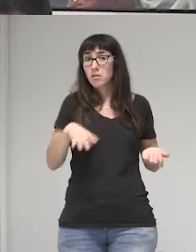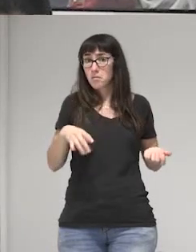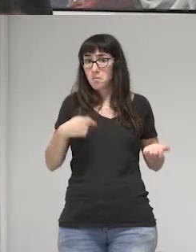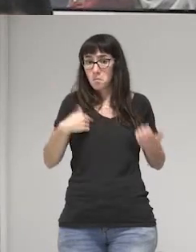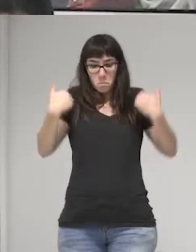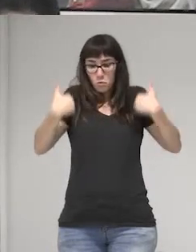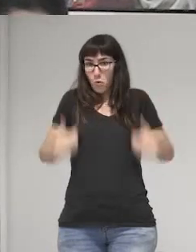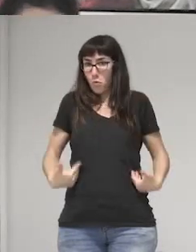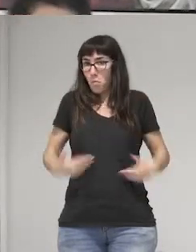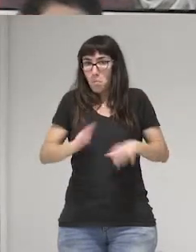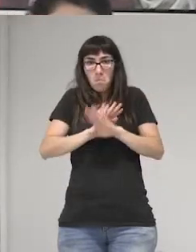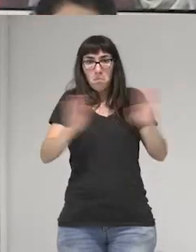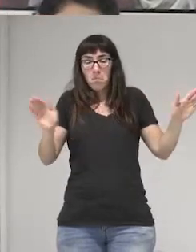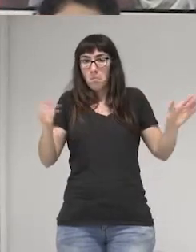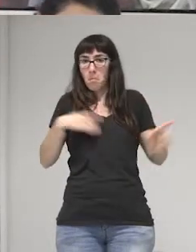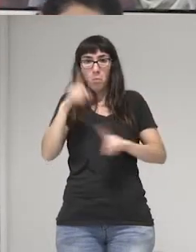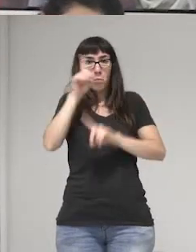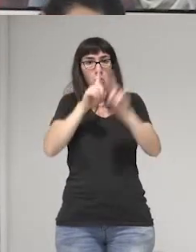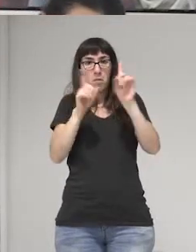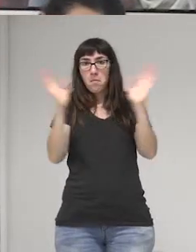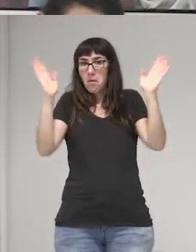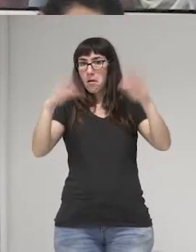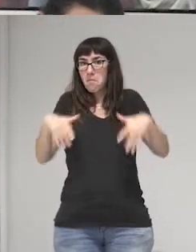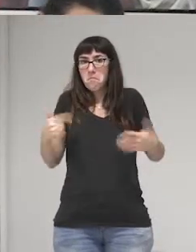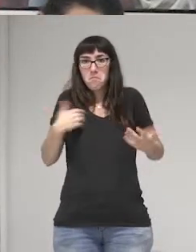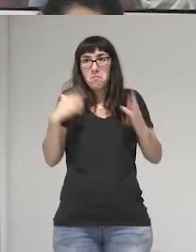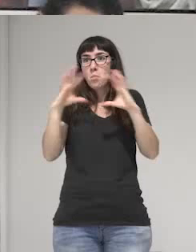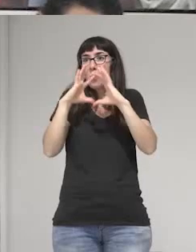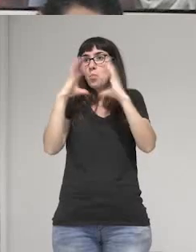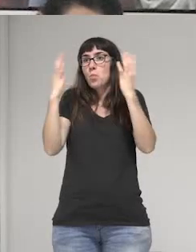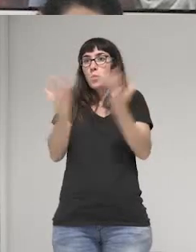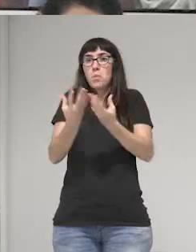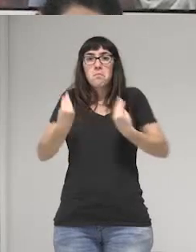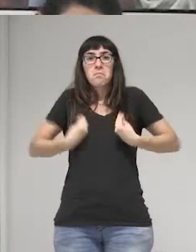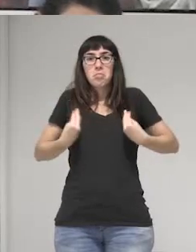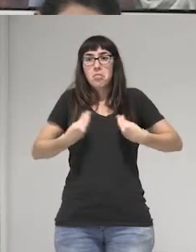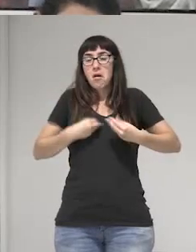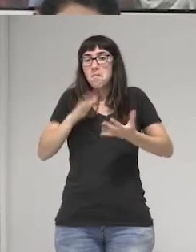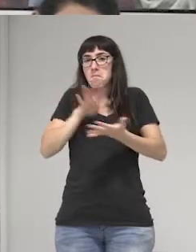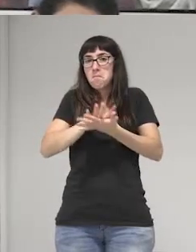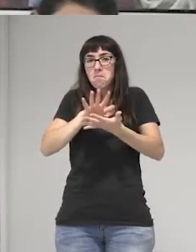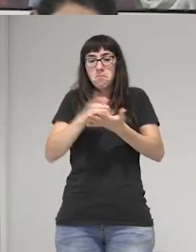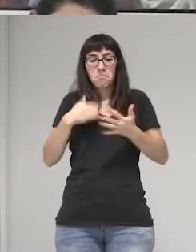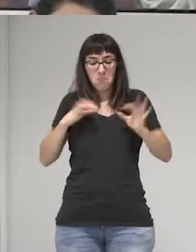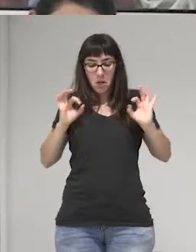tenés problemas. Andás en la vida siendo sin problemas.